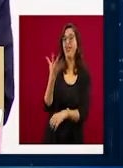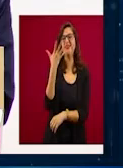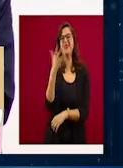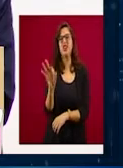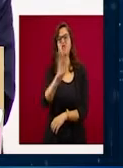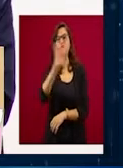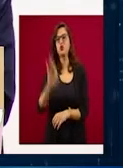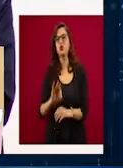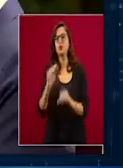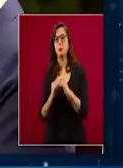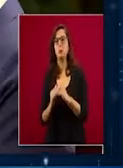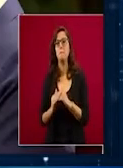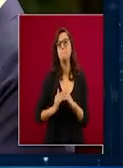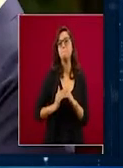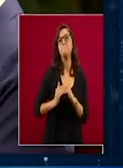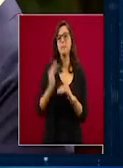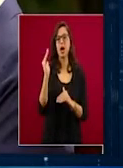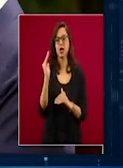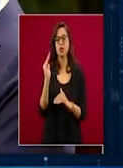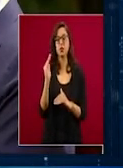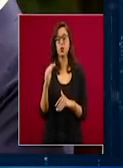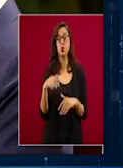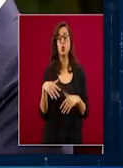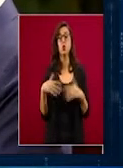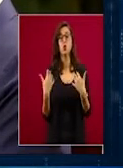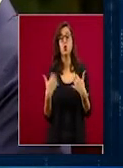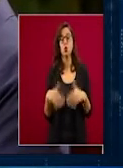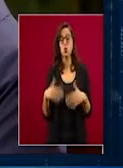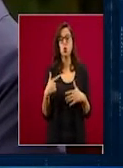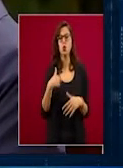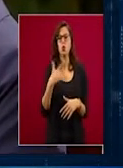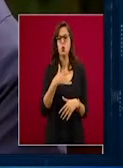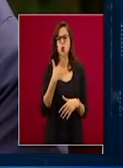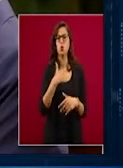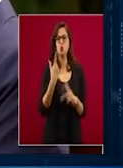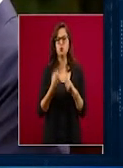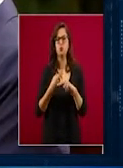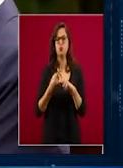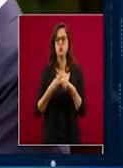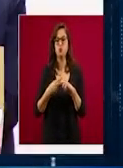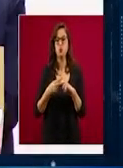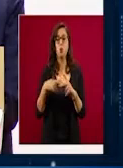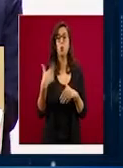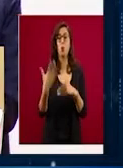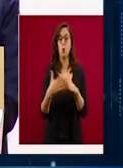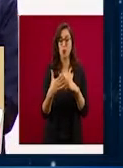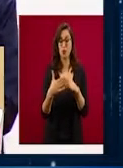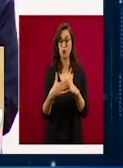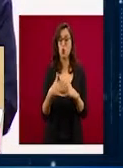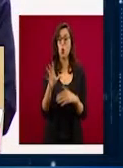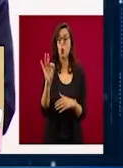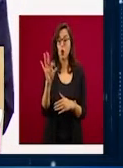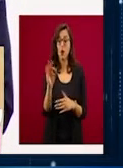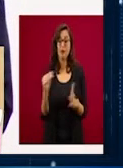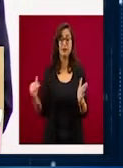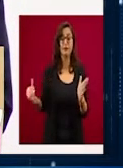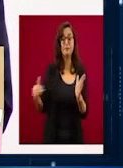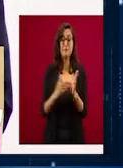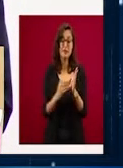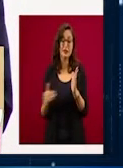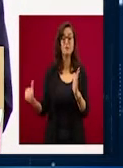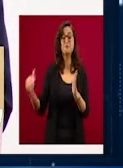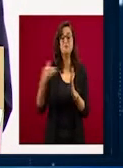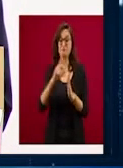diputados para su glosa, para su análisis. Eso lo hará por escrito la secretaria de Gobernación,